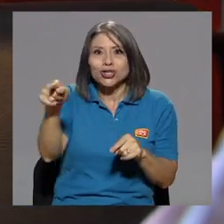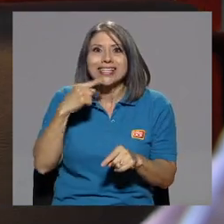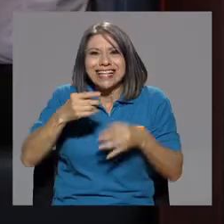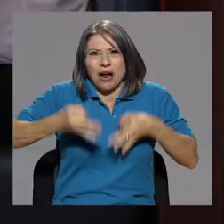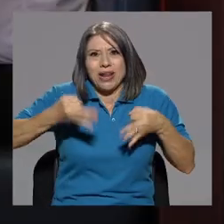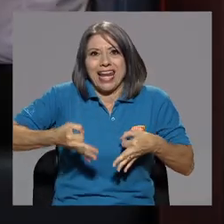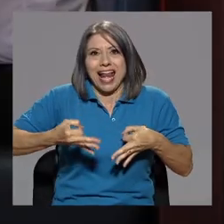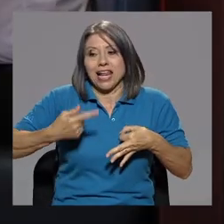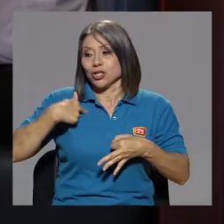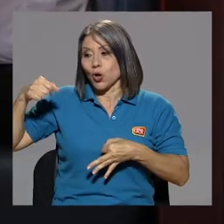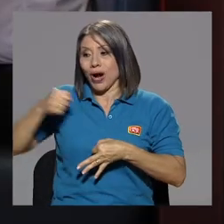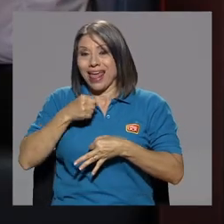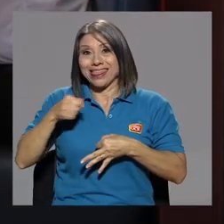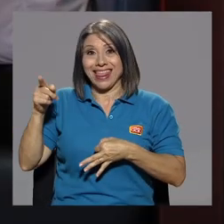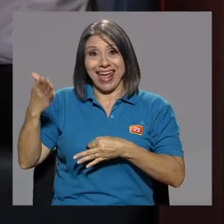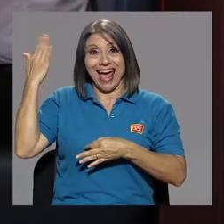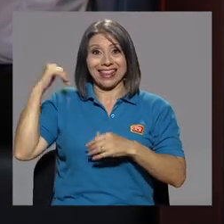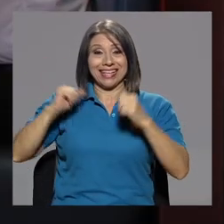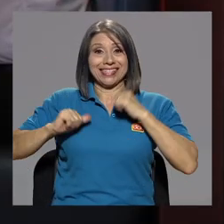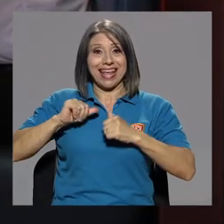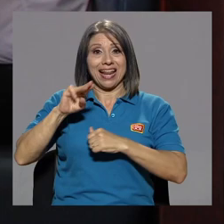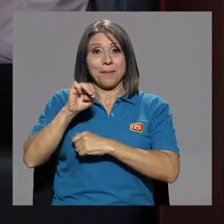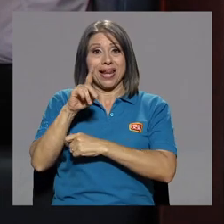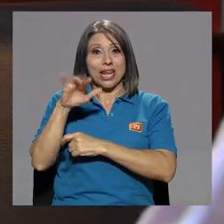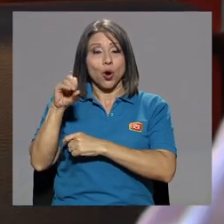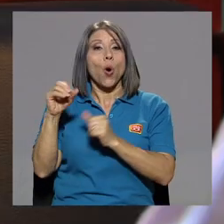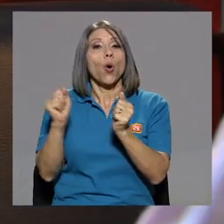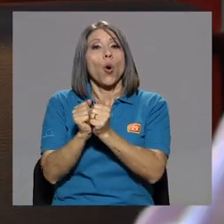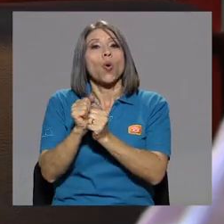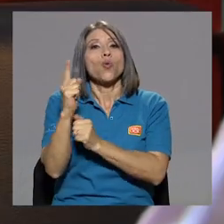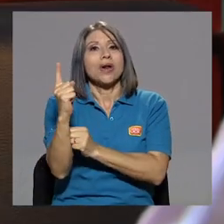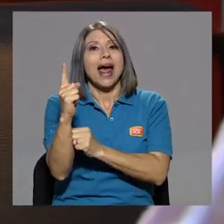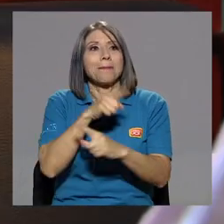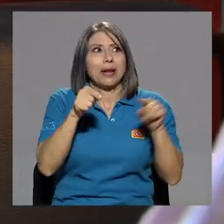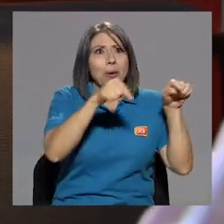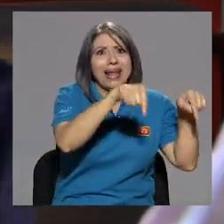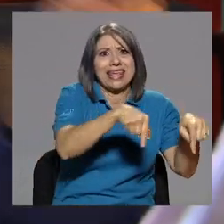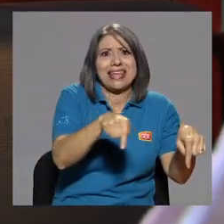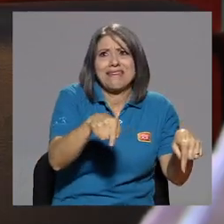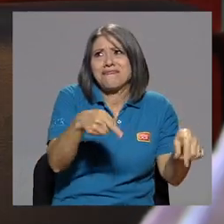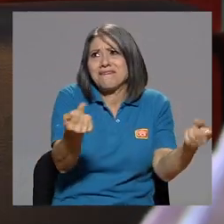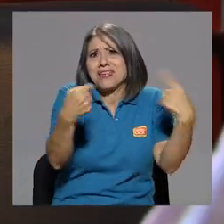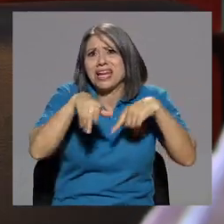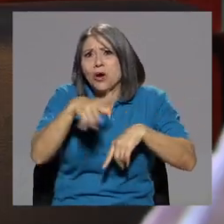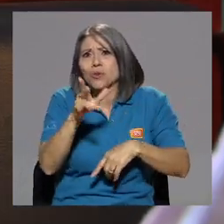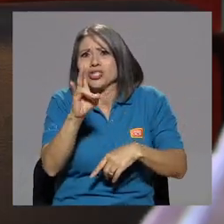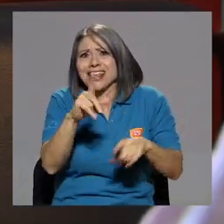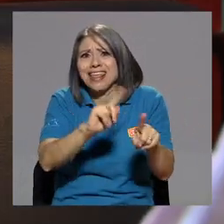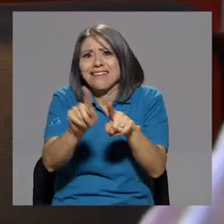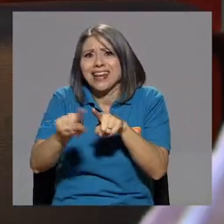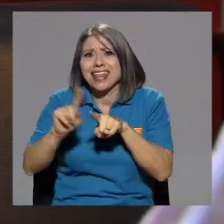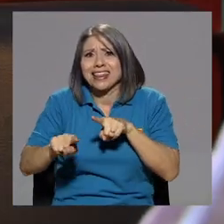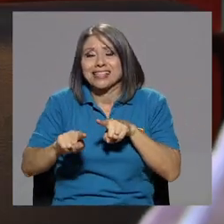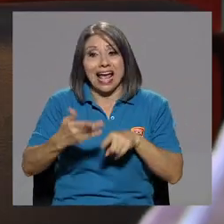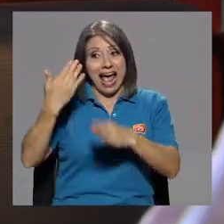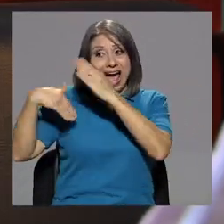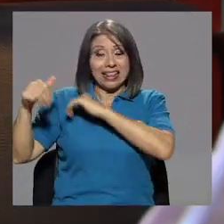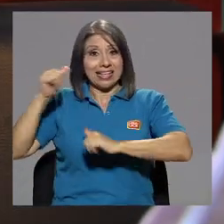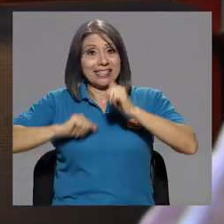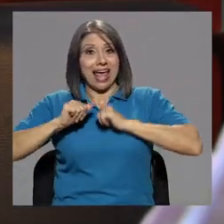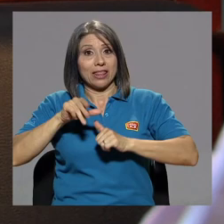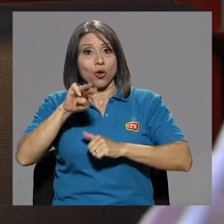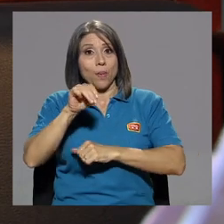una, pero aquí vienen como 6 o 7 sonoras diferentes. ¿Y cuál es? Por ejemplo, cuando estuve en el Melico, yo canté